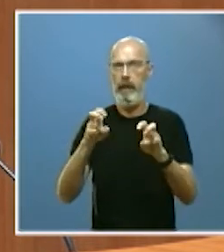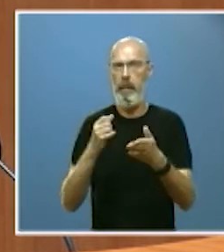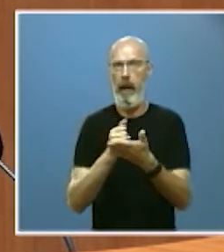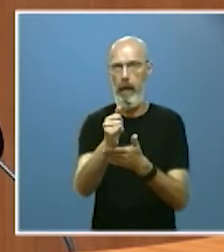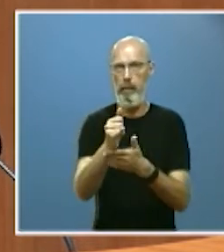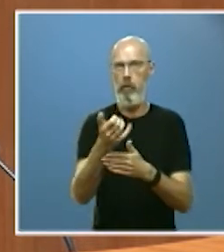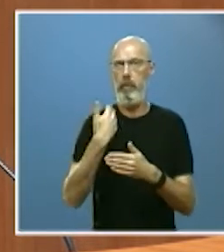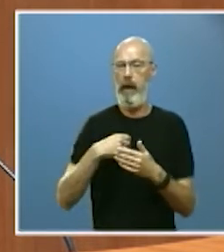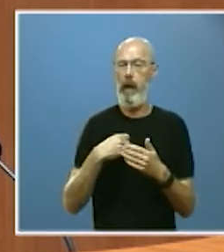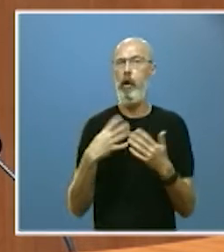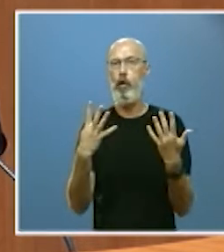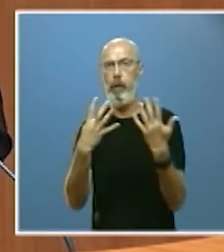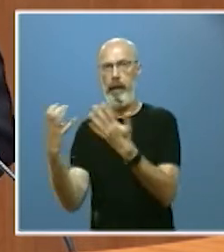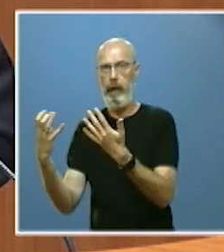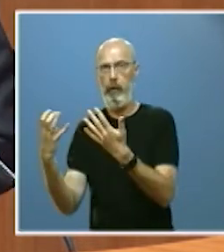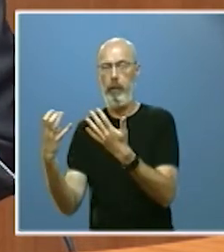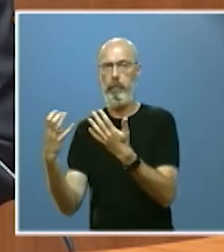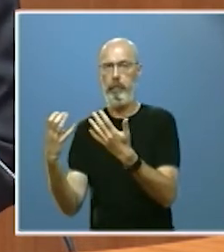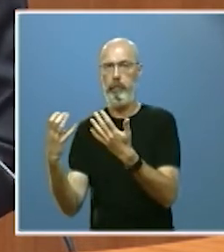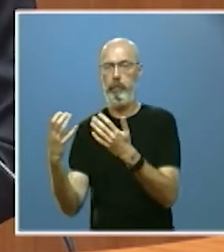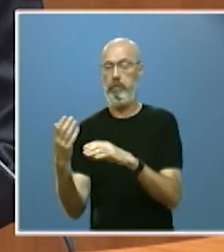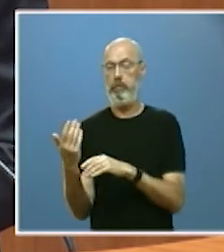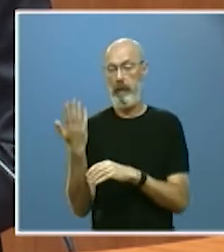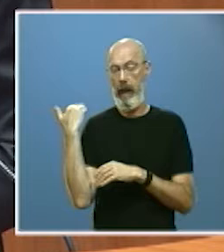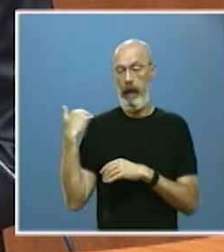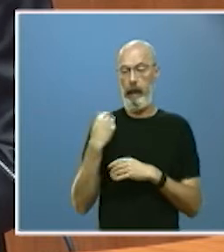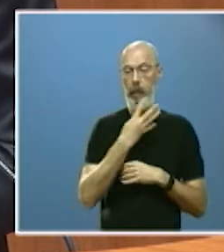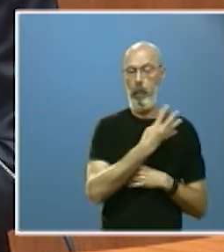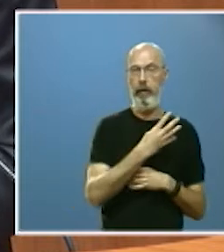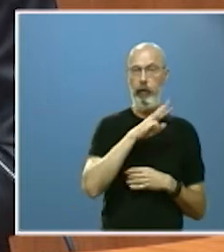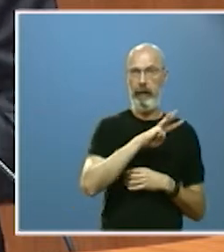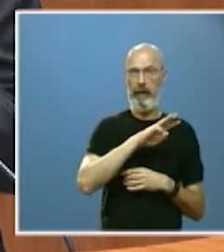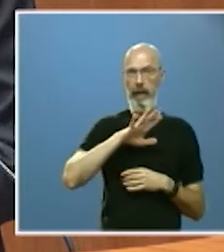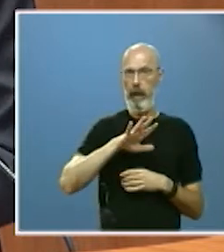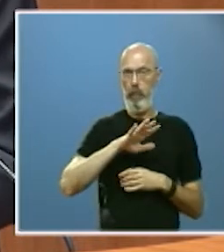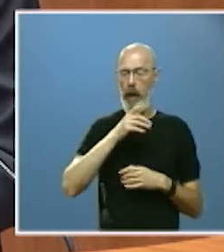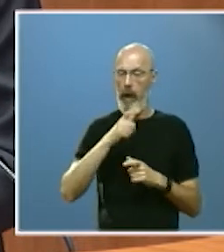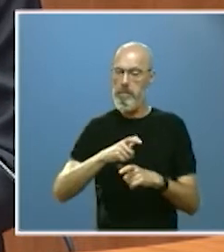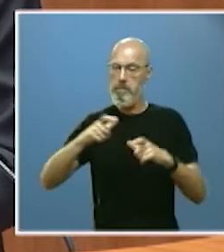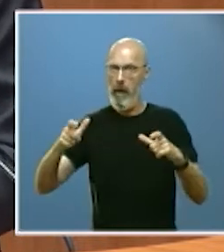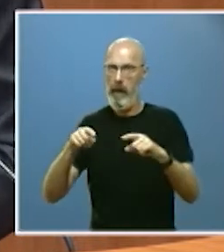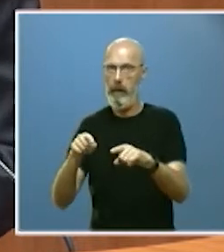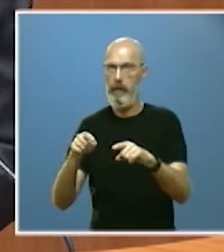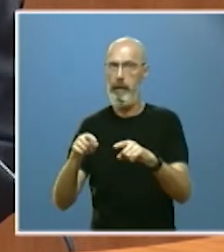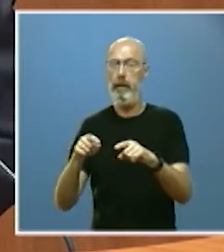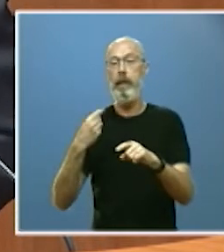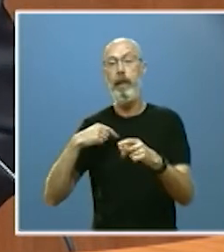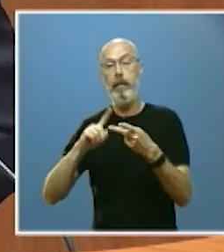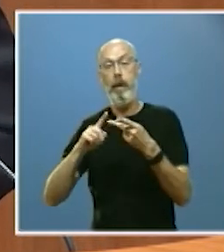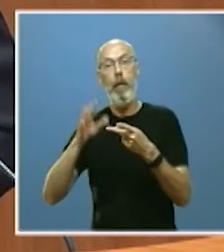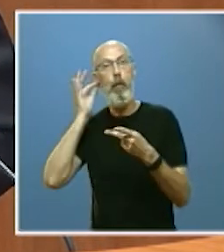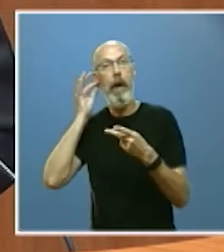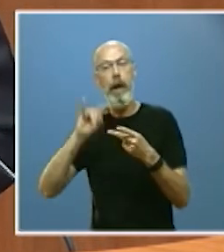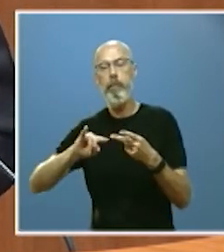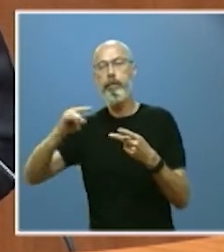por 435 en la anterior y que se haya casi multiplicado por tres el de mujeres